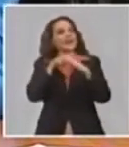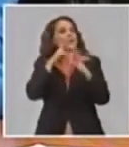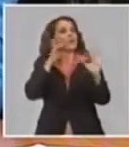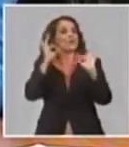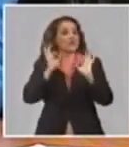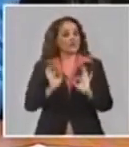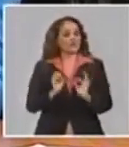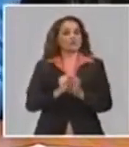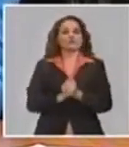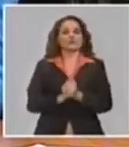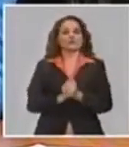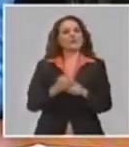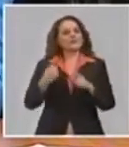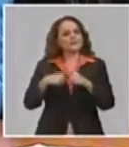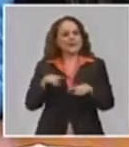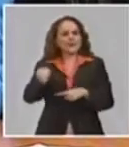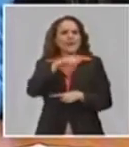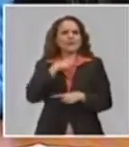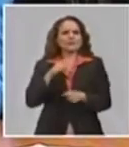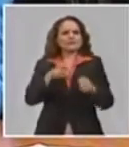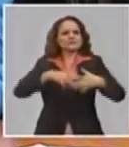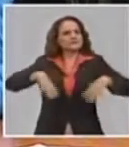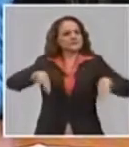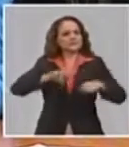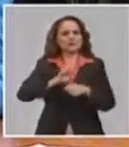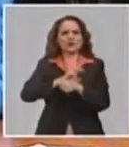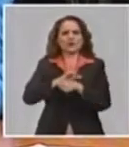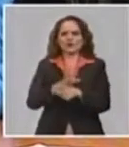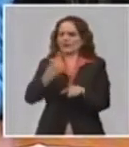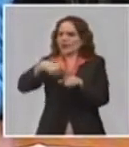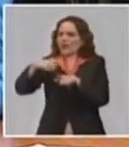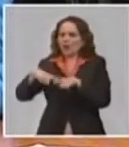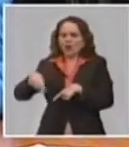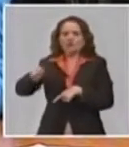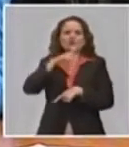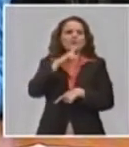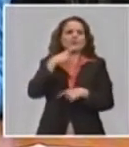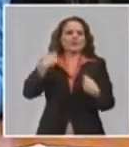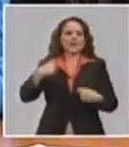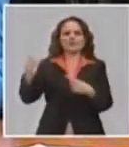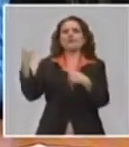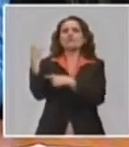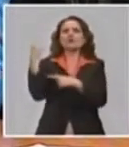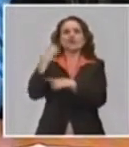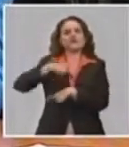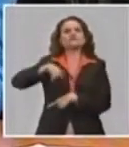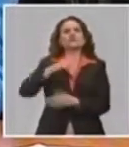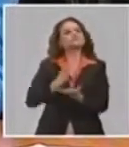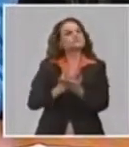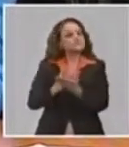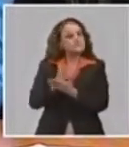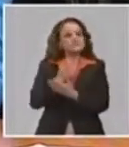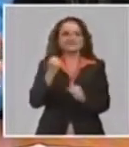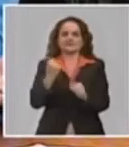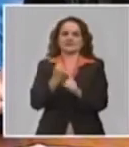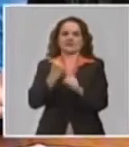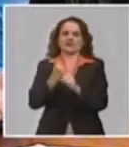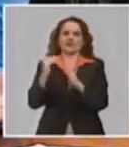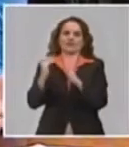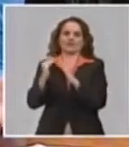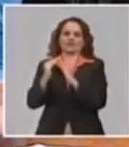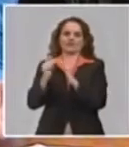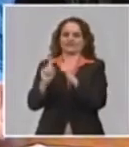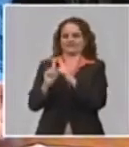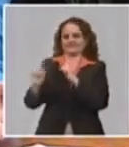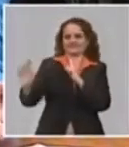necesario, es una necesidad continuar potenciando el teletrabajo, inclusive, es una combinación perfecta entre la vida